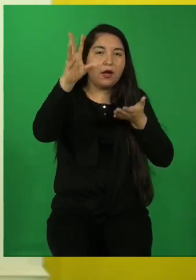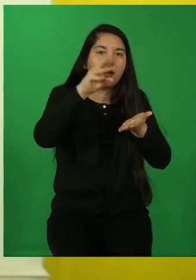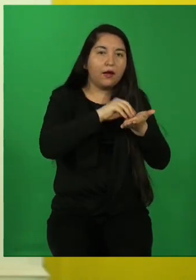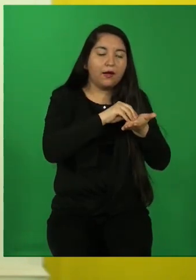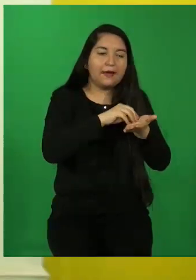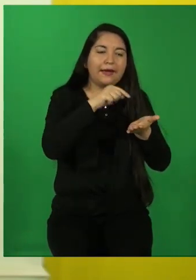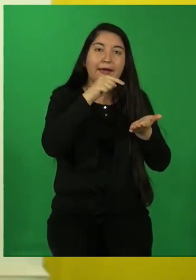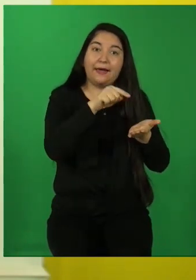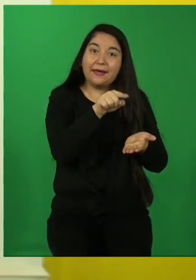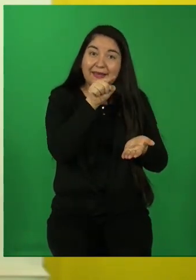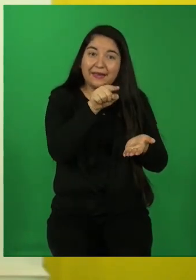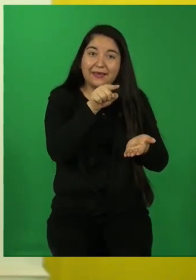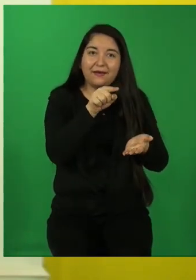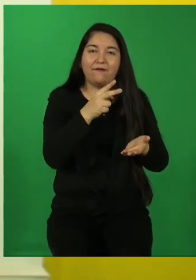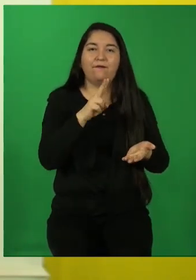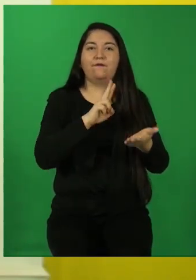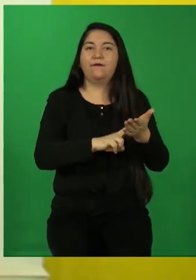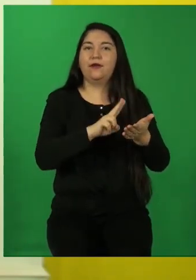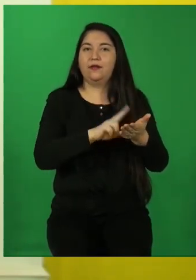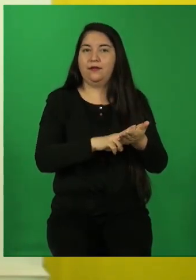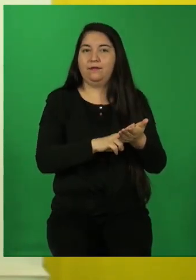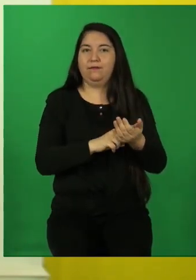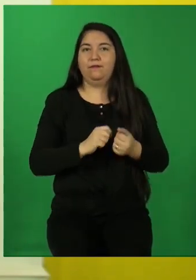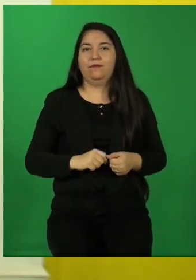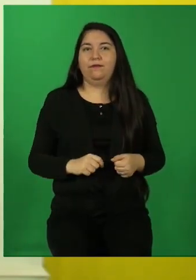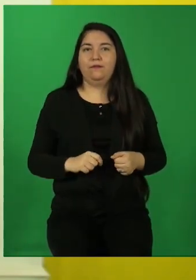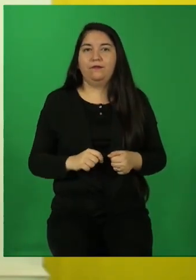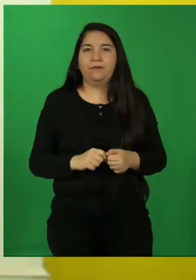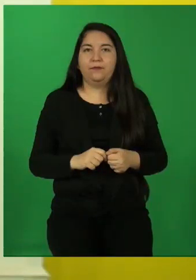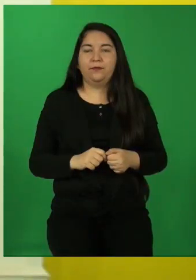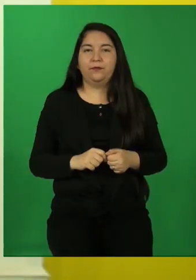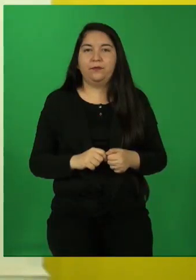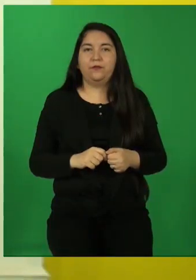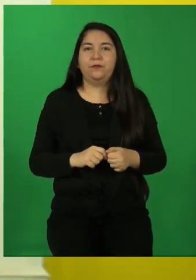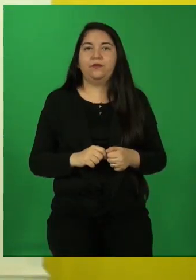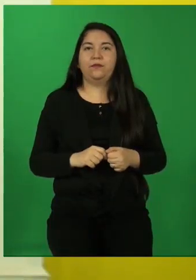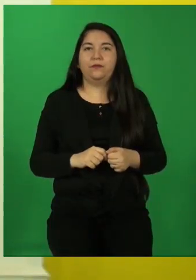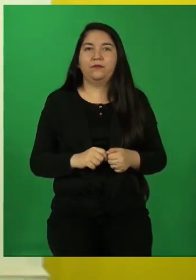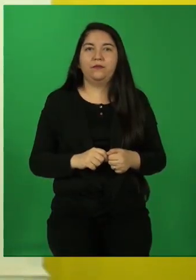y crea este ser ficticio, que es el narrador.